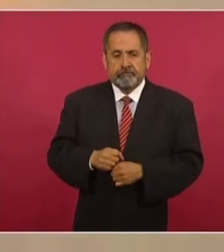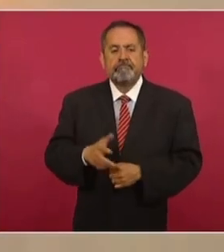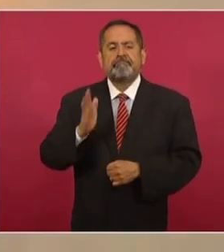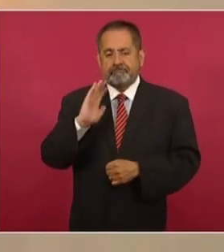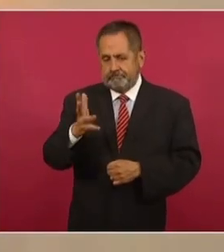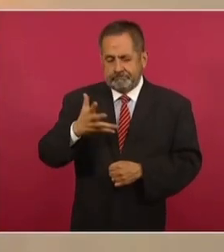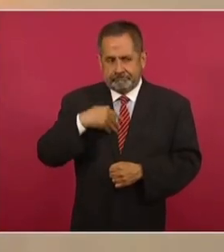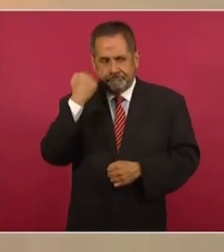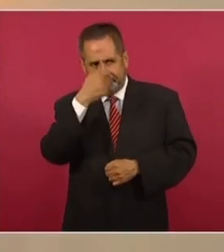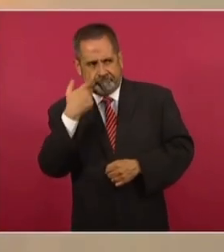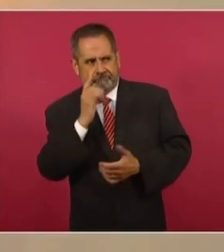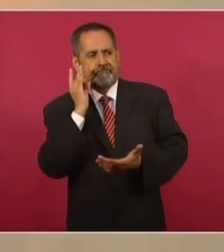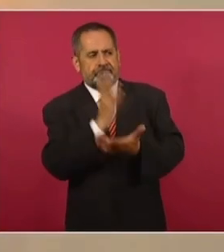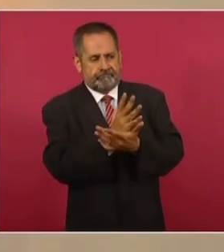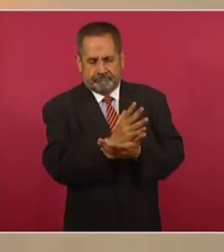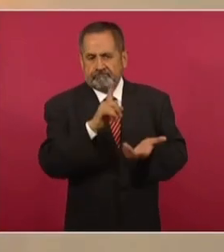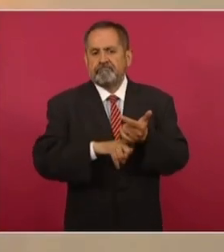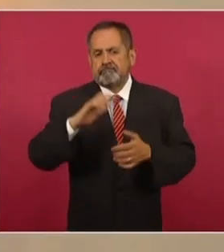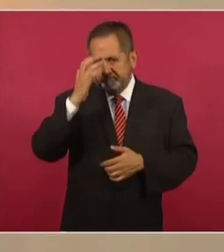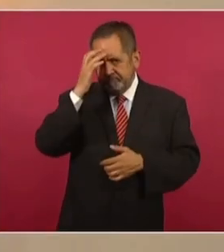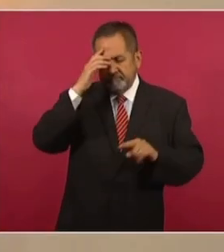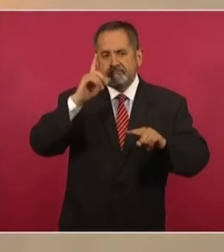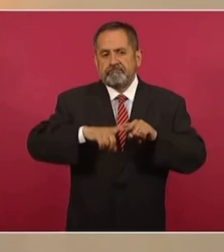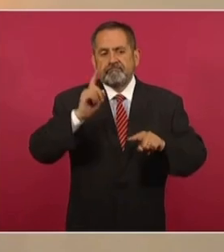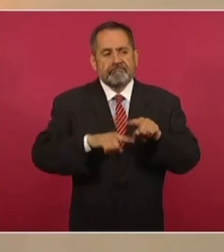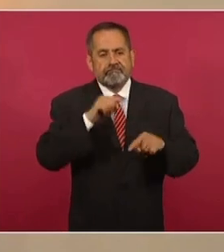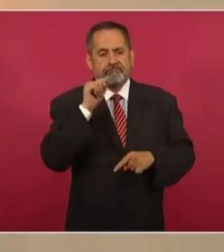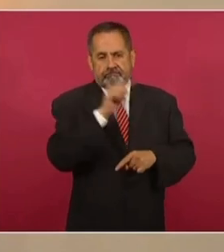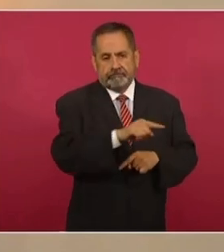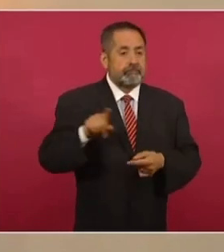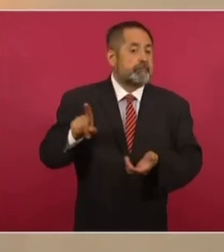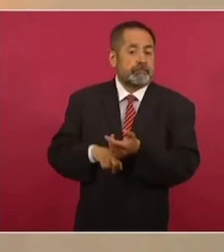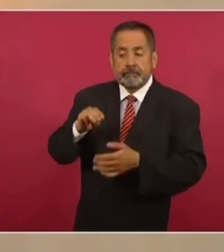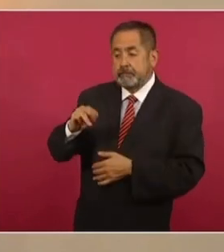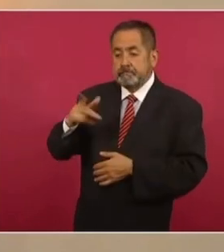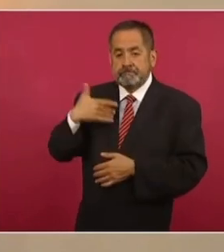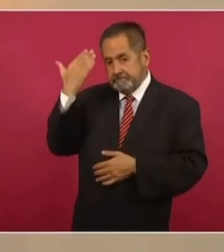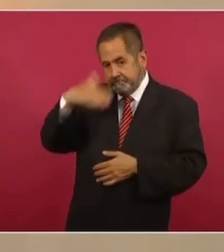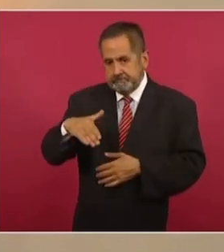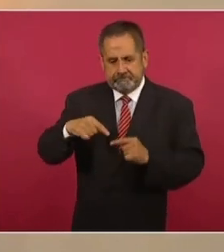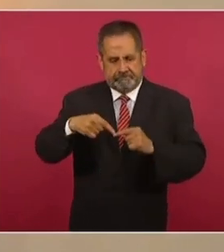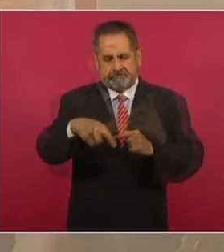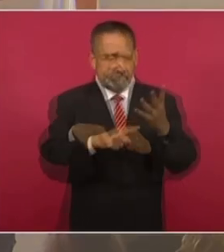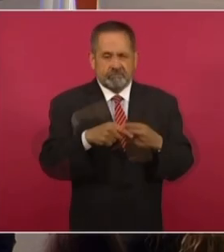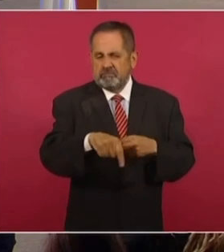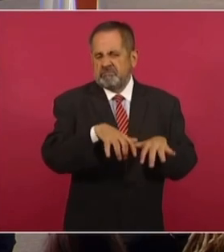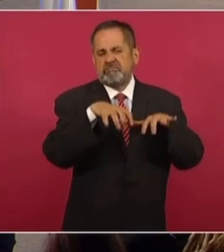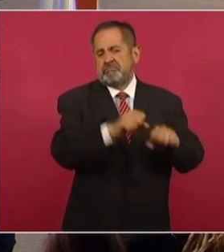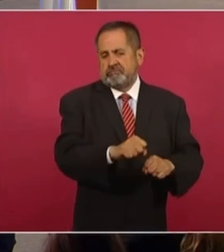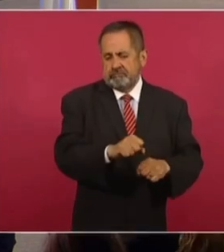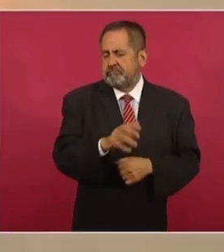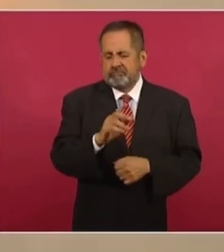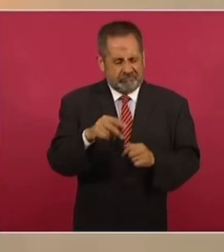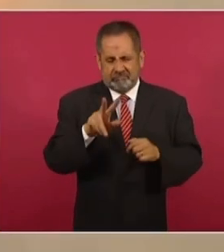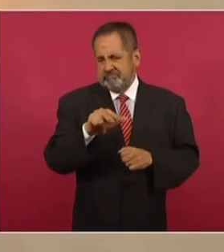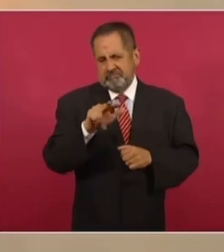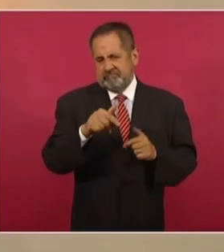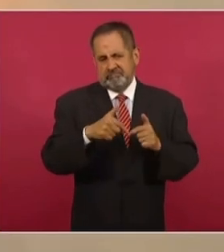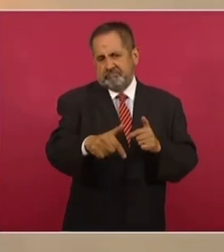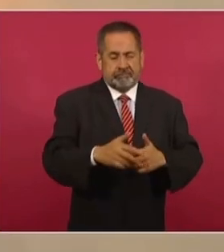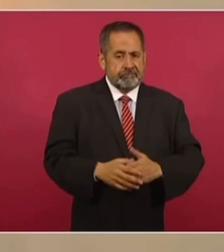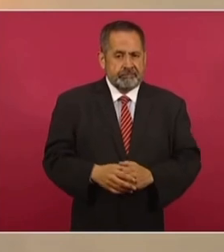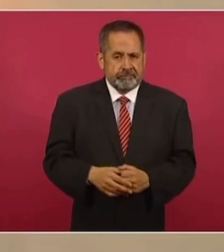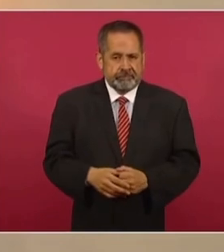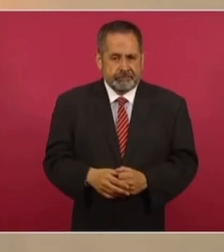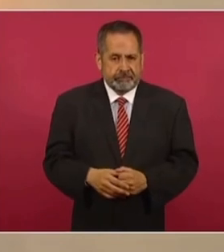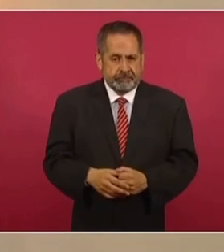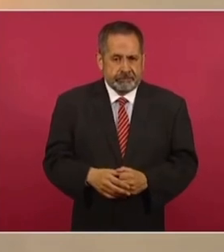tienen identificados a los presuntos autores materiales por parte del Ministerio Público y que pronto se espera su detención. Quiero decirles también que no